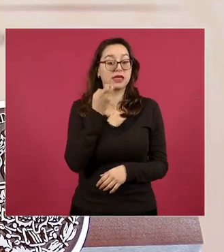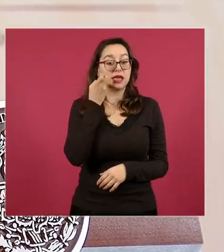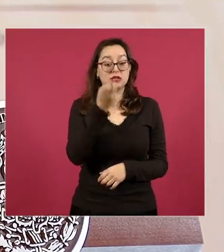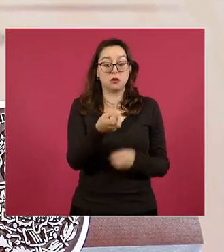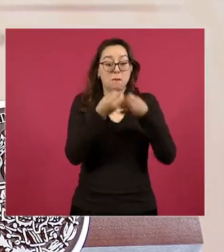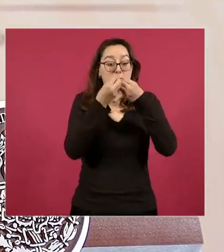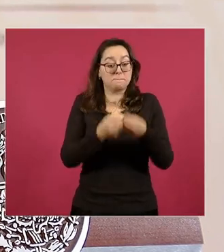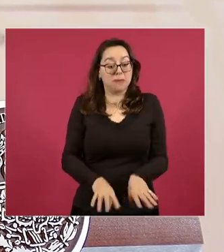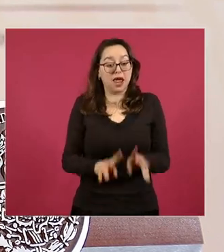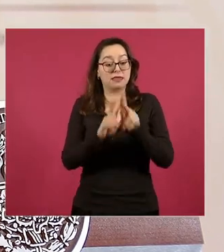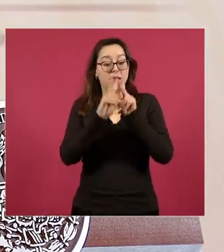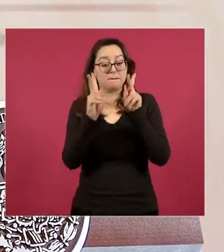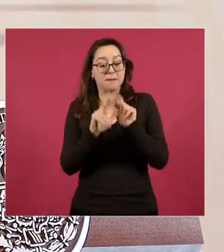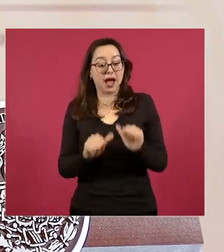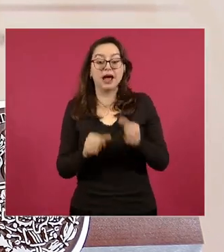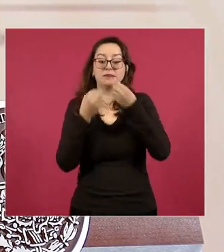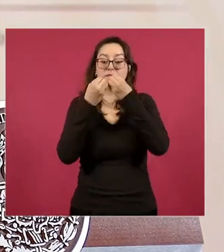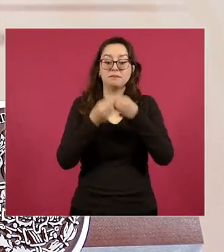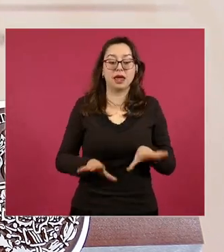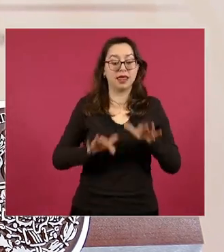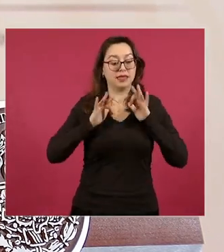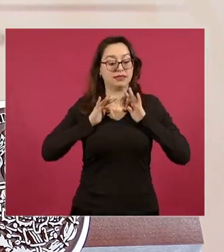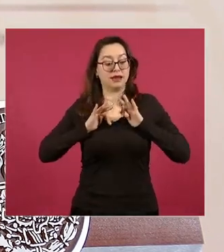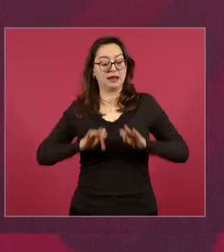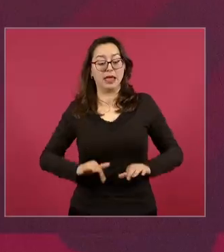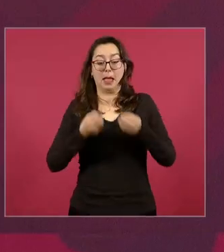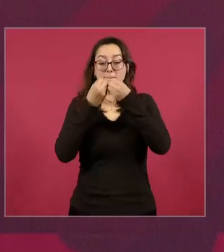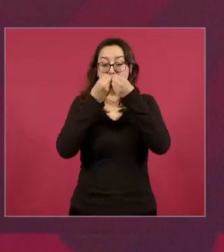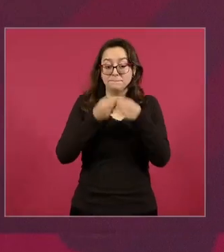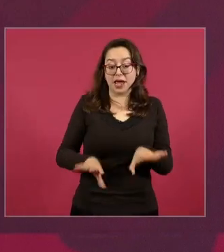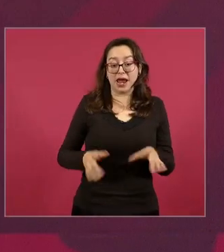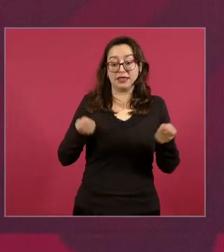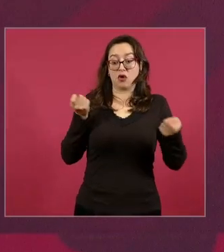y mucho menos a la felicidad del pueblo